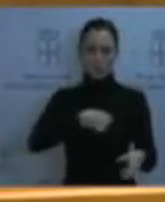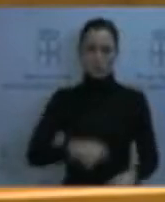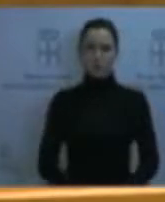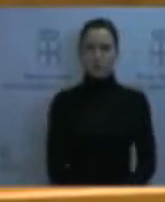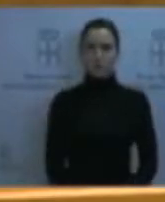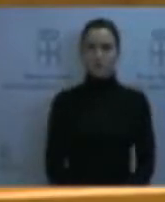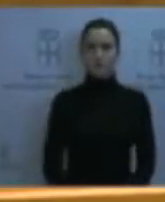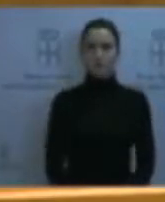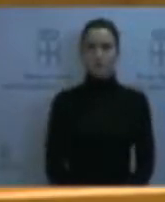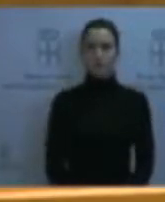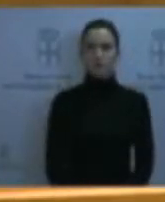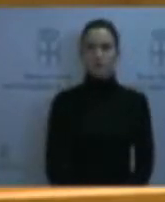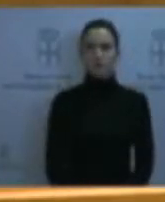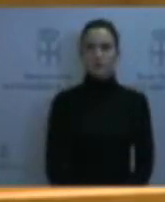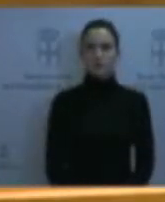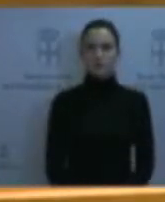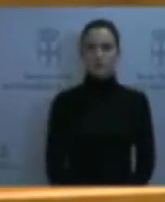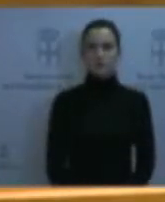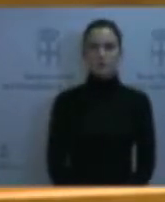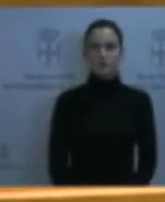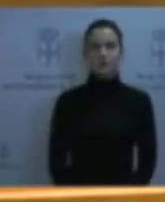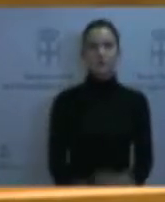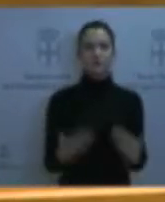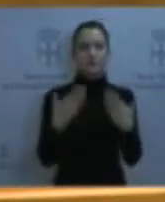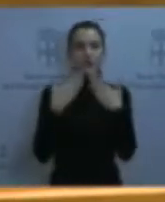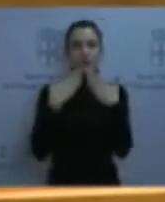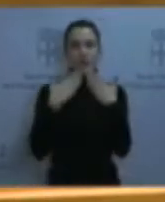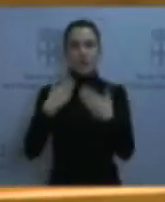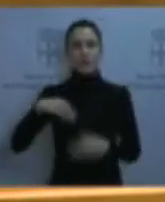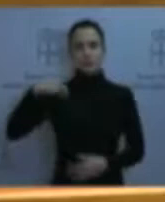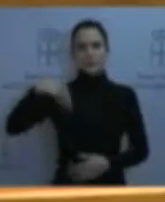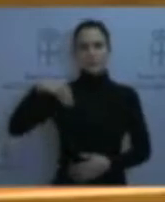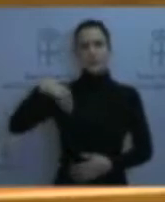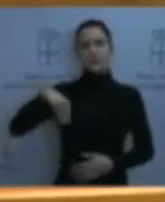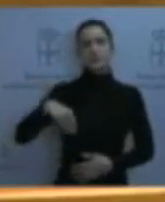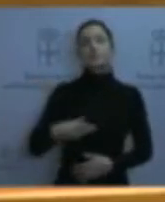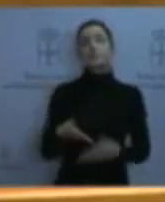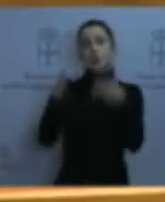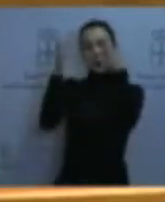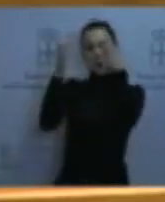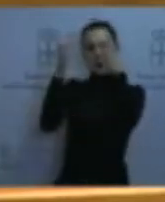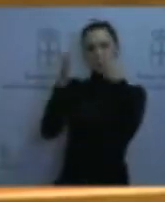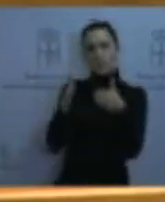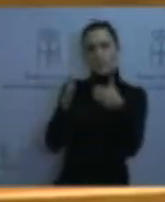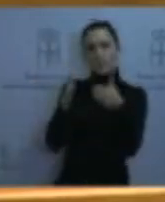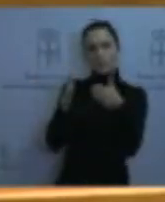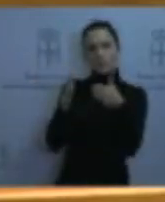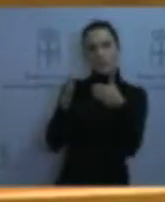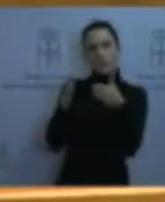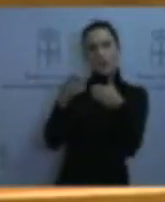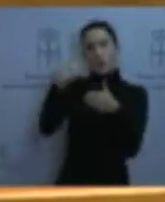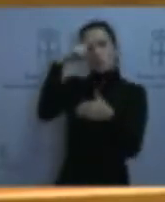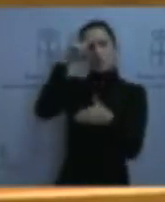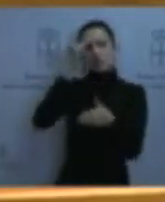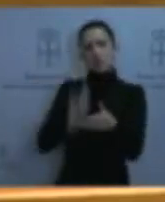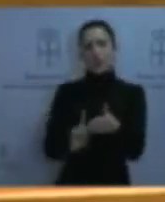Presidente, seguro que ustedes no saben el número de incumplimientos que llevamos en esta legislatura. Me